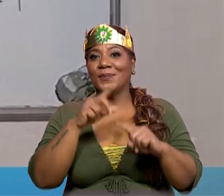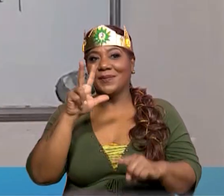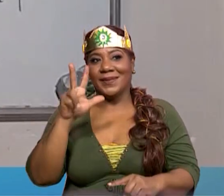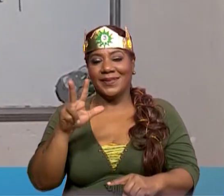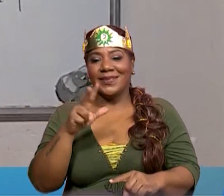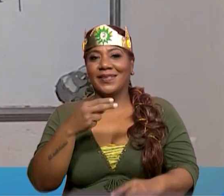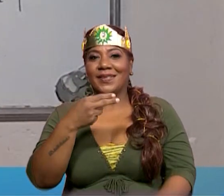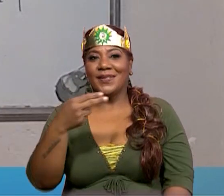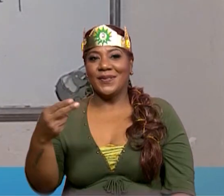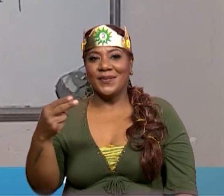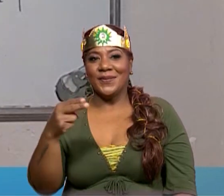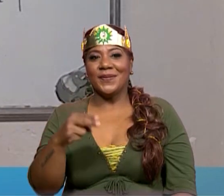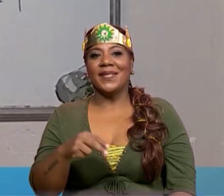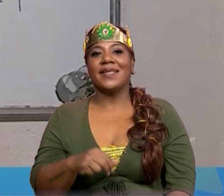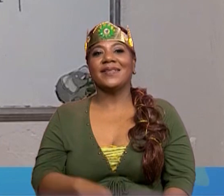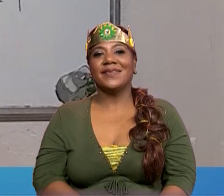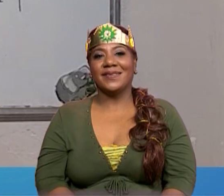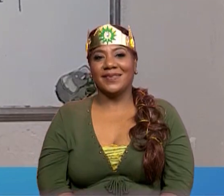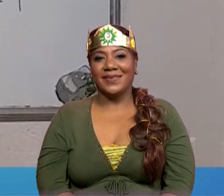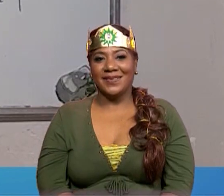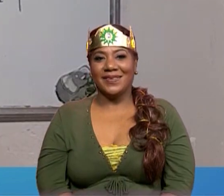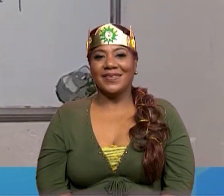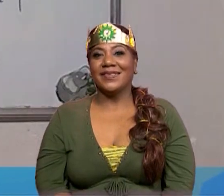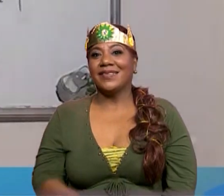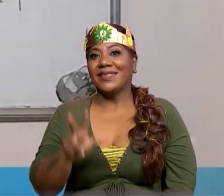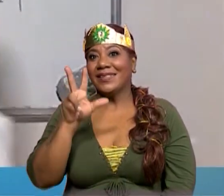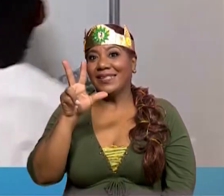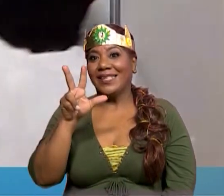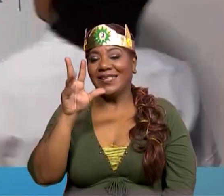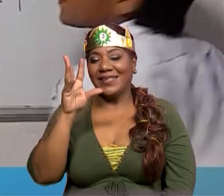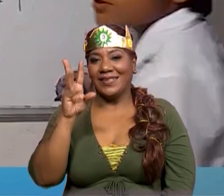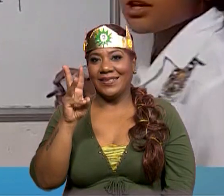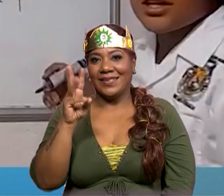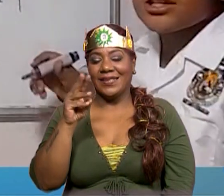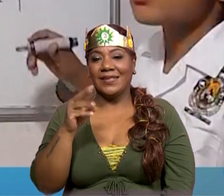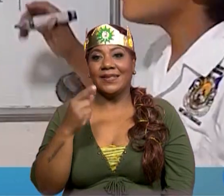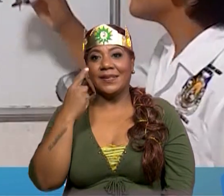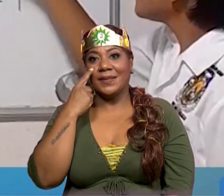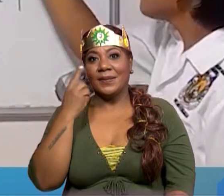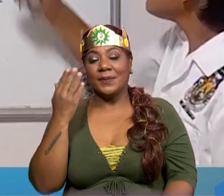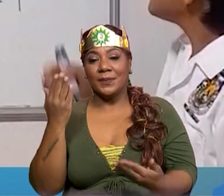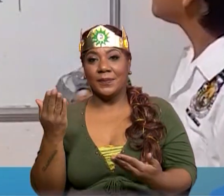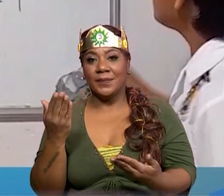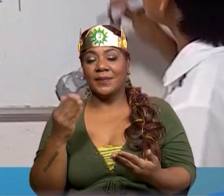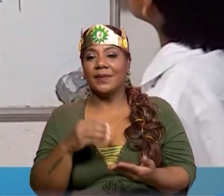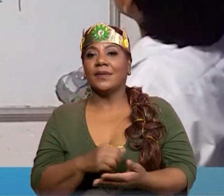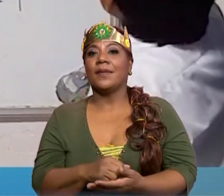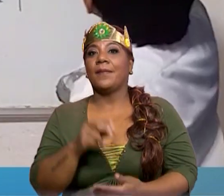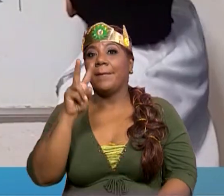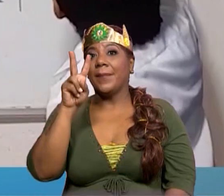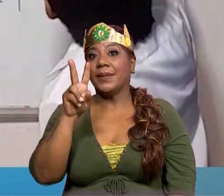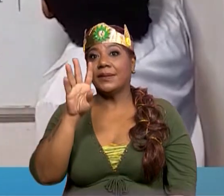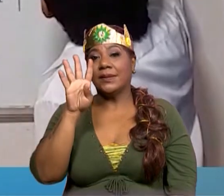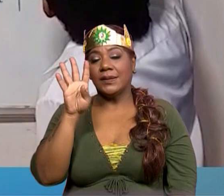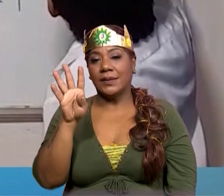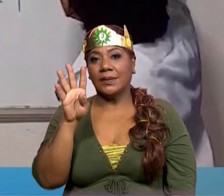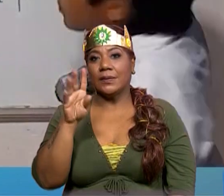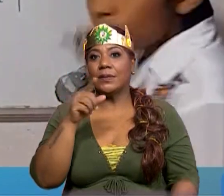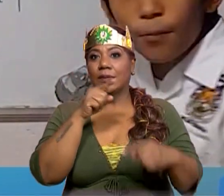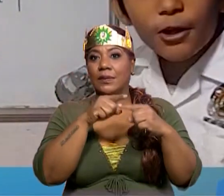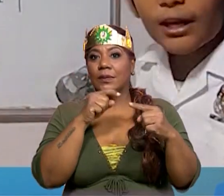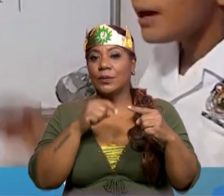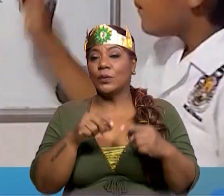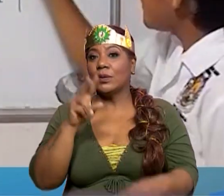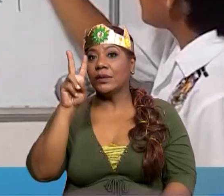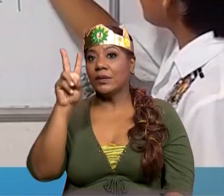que nos daría 36. Entonces seguimos descomponiendo el 24. Entonces le colocamos